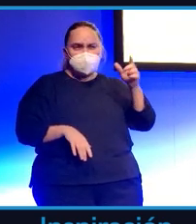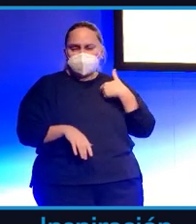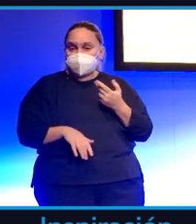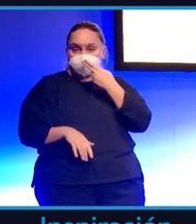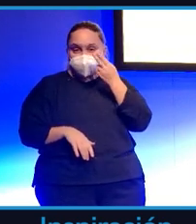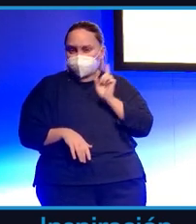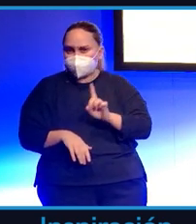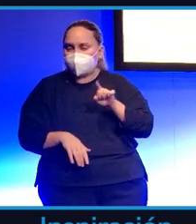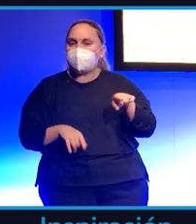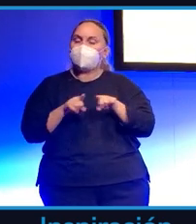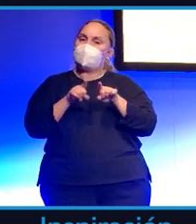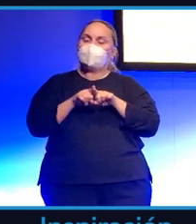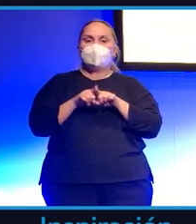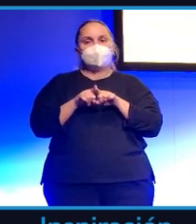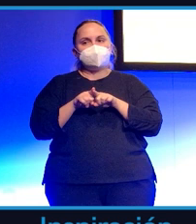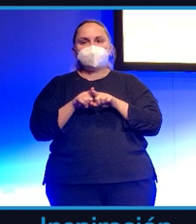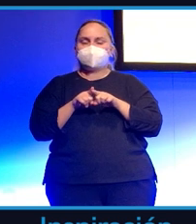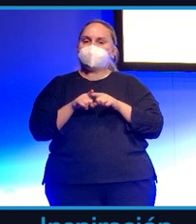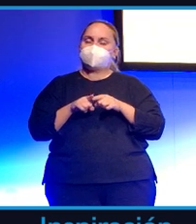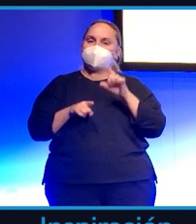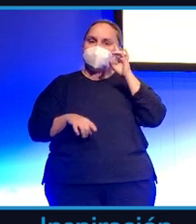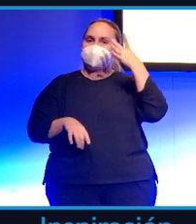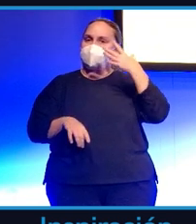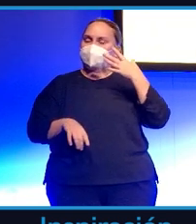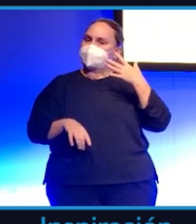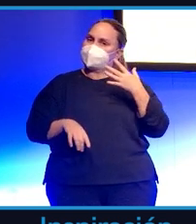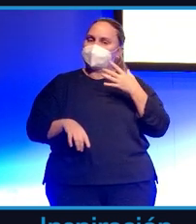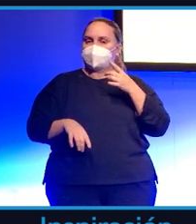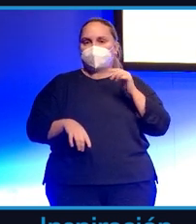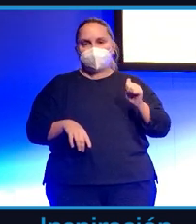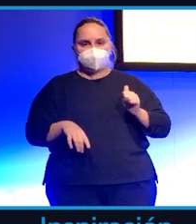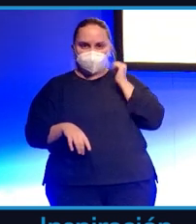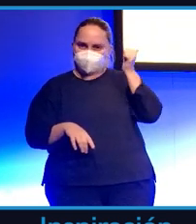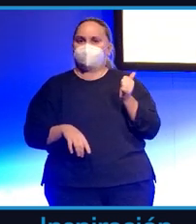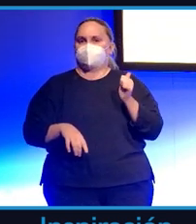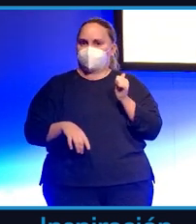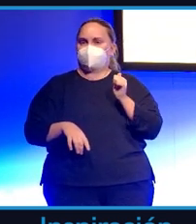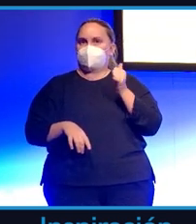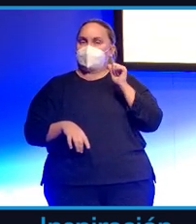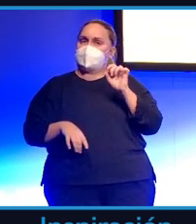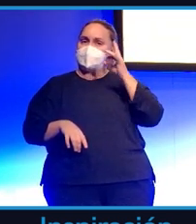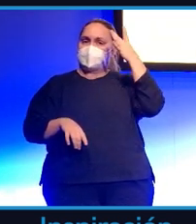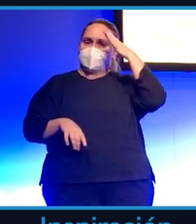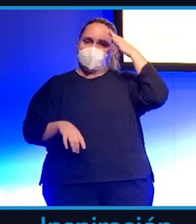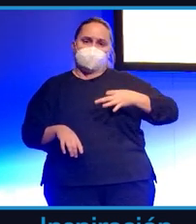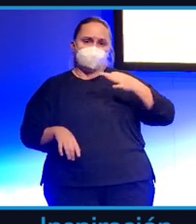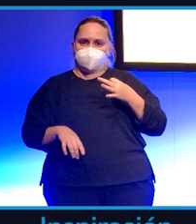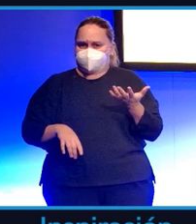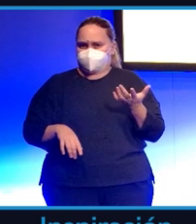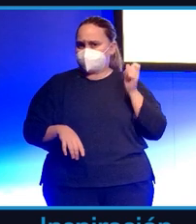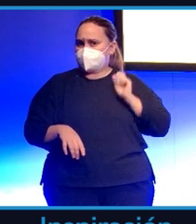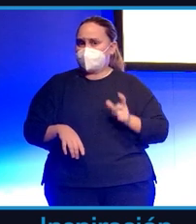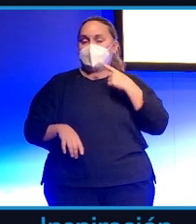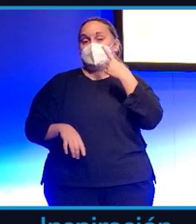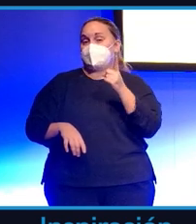que es un... Y se va a demostrar además dentro de poco, es un falso tópico. Yo creo que cada vez hay más